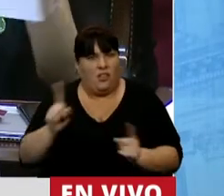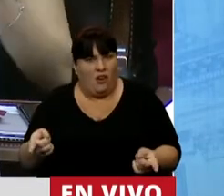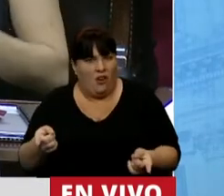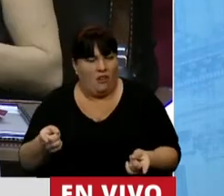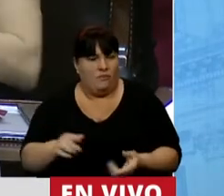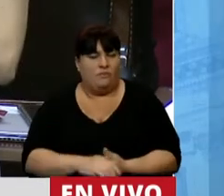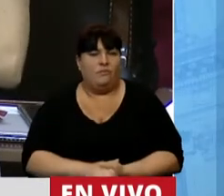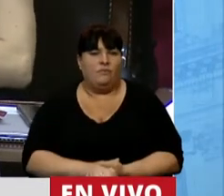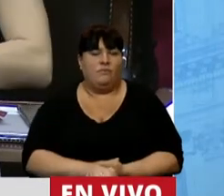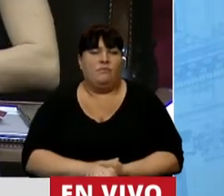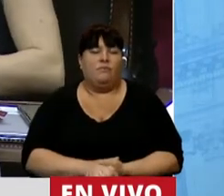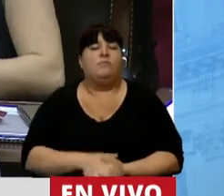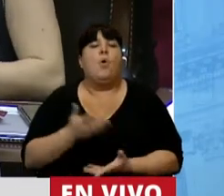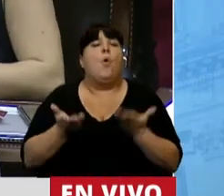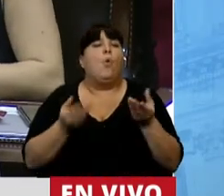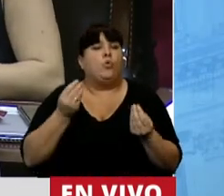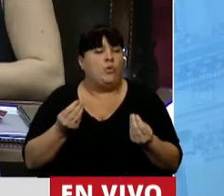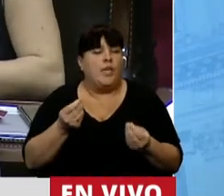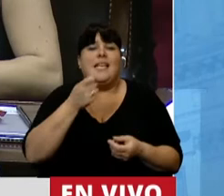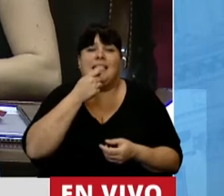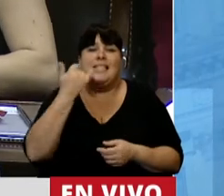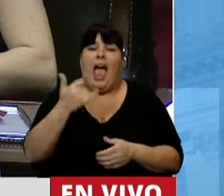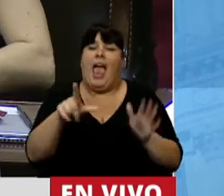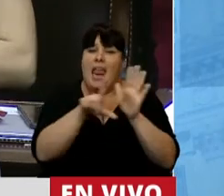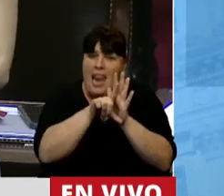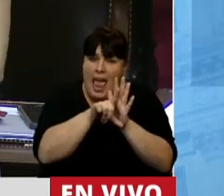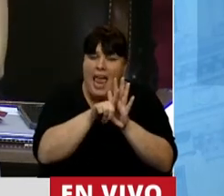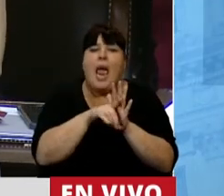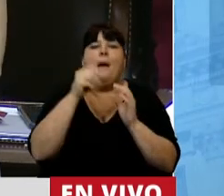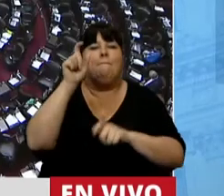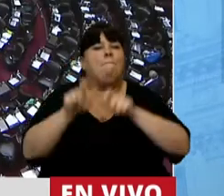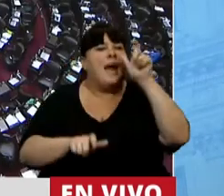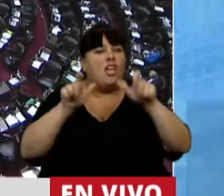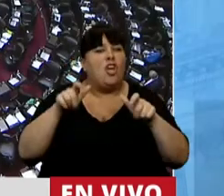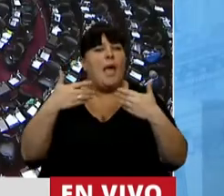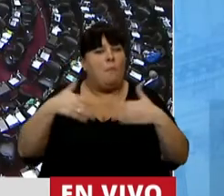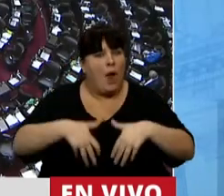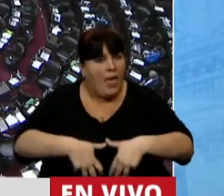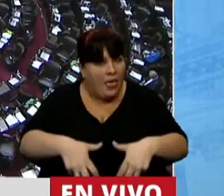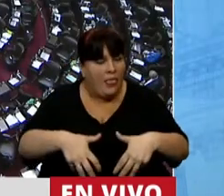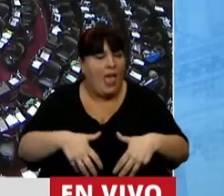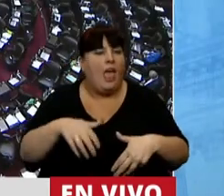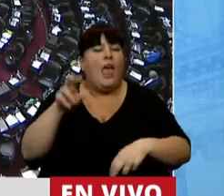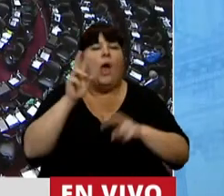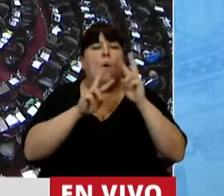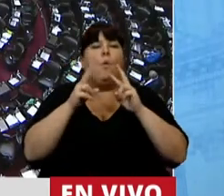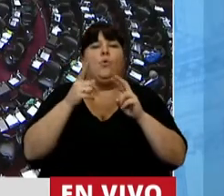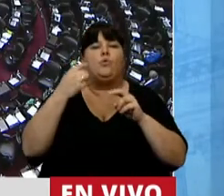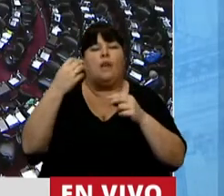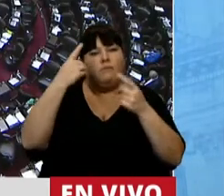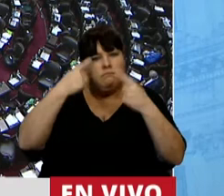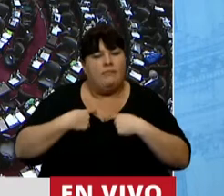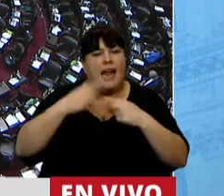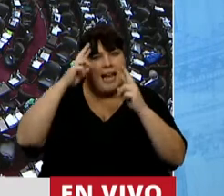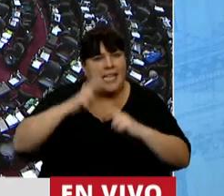porque es justo que tengamos una ley en la que las personas gestantes encuentren el respeto